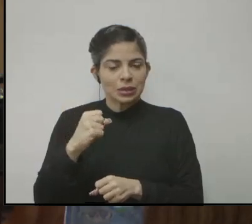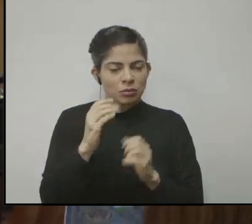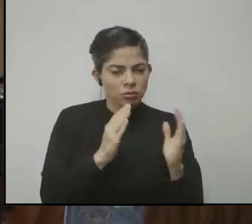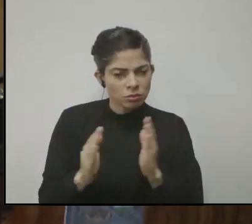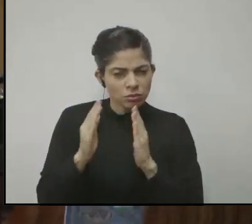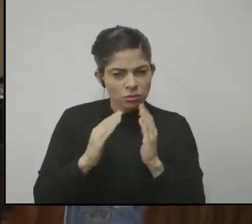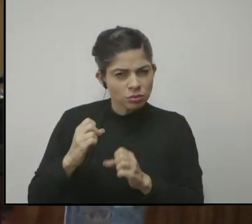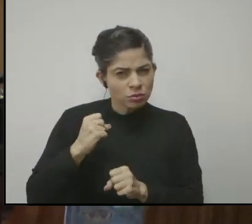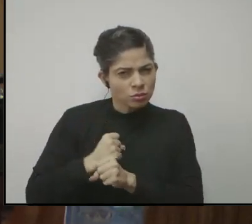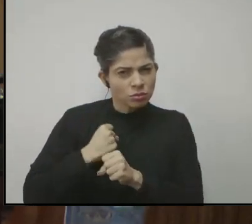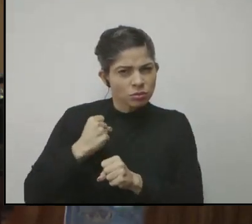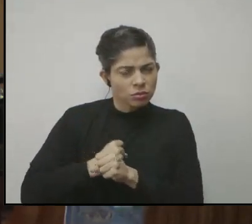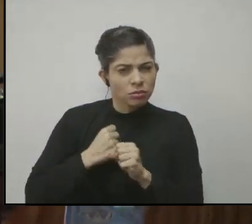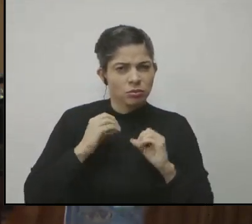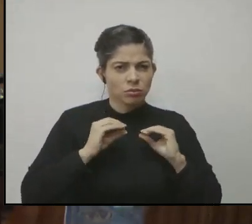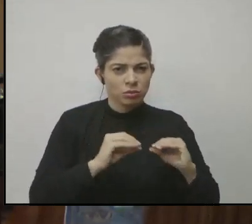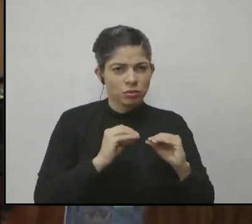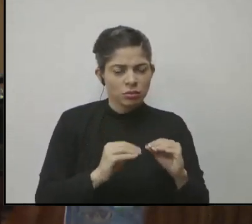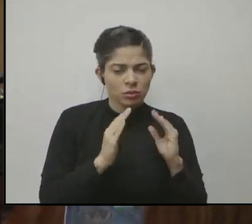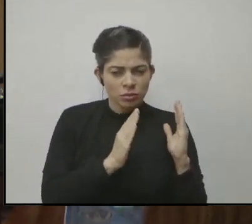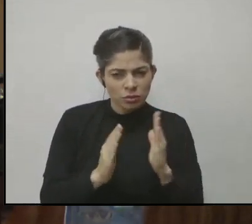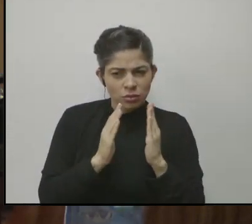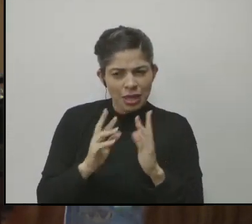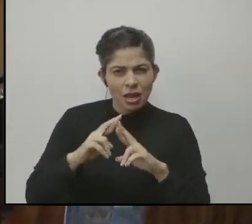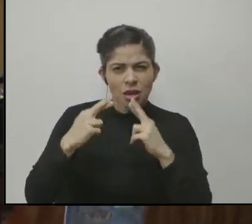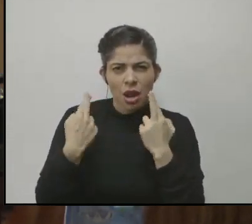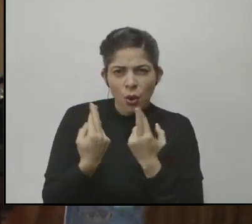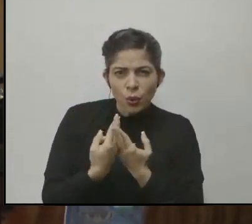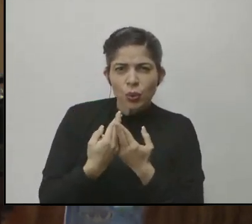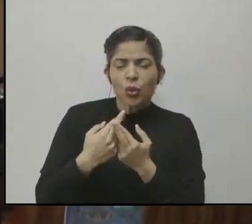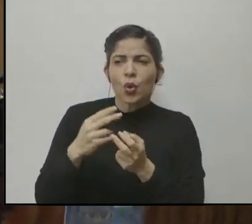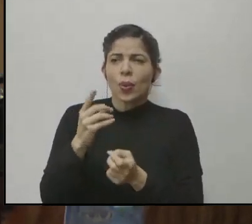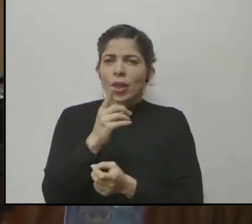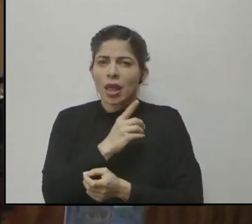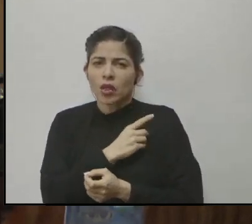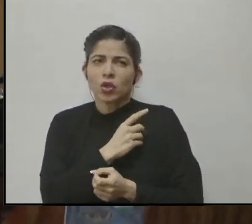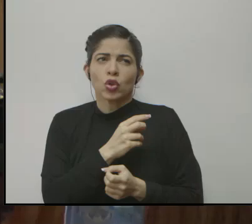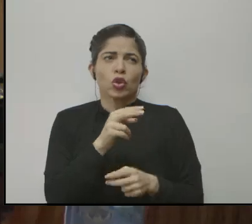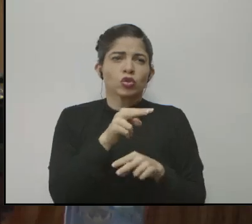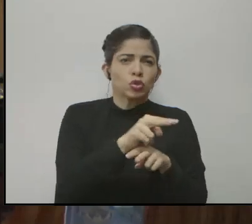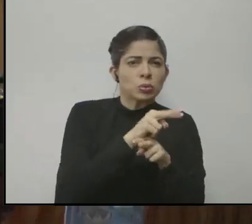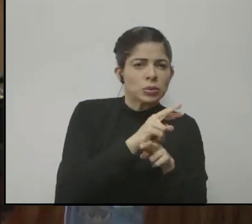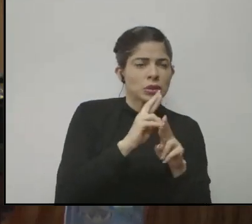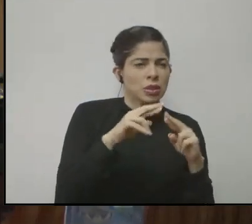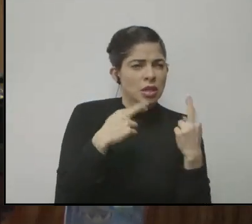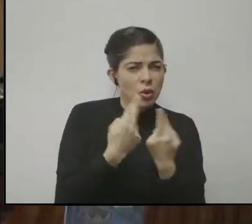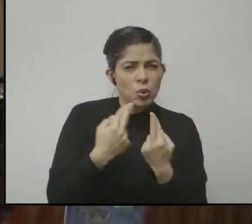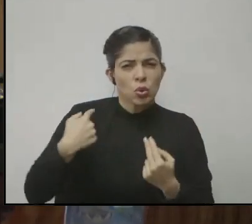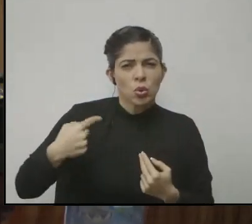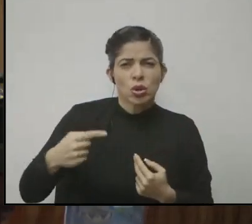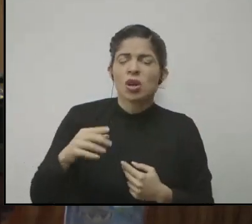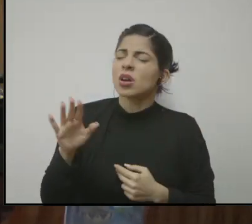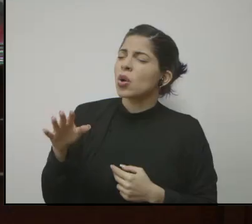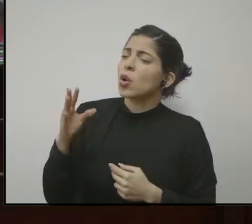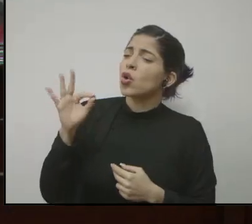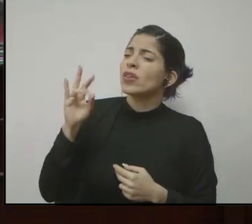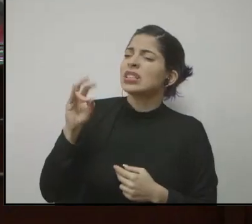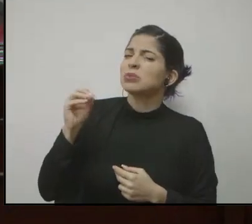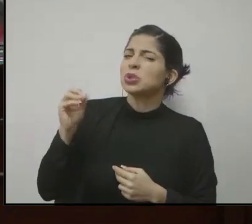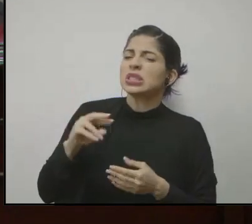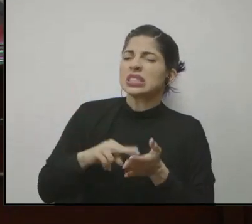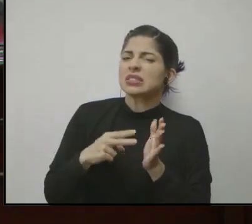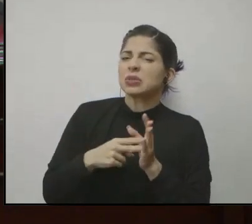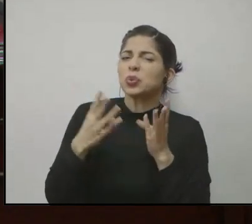organizando su trabajo pedagógico, organizando sus reuniones con sus directores, con sus supervisores. 97%